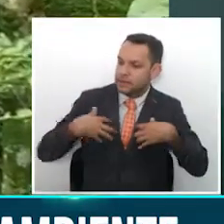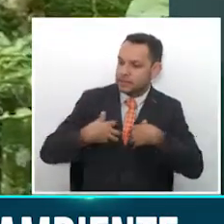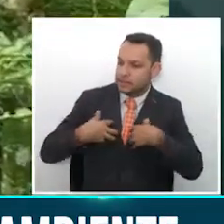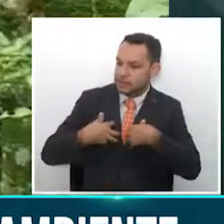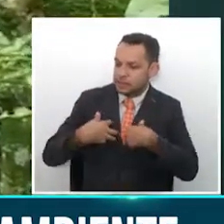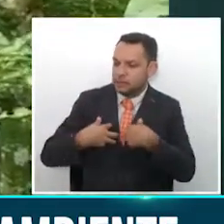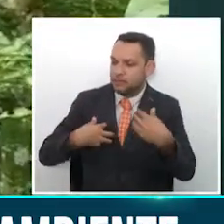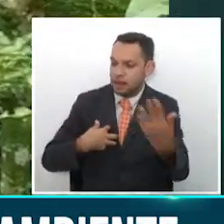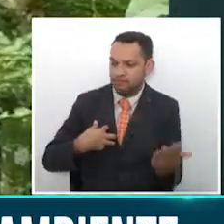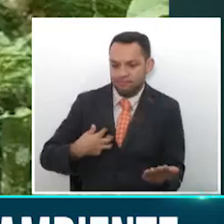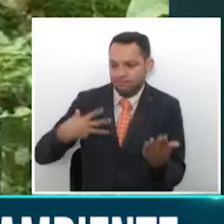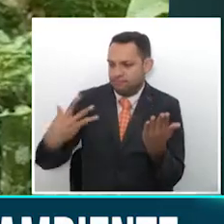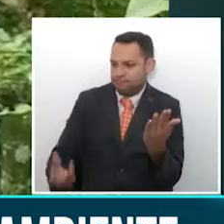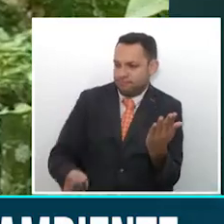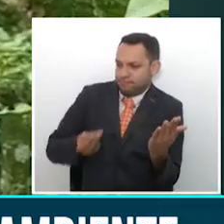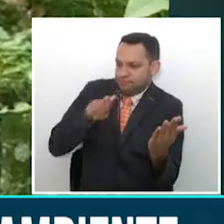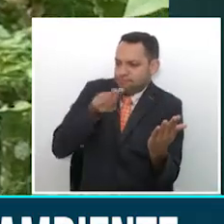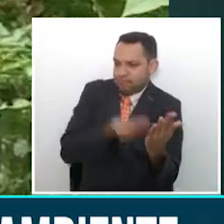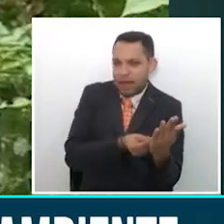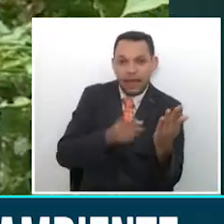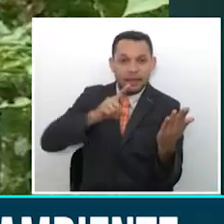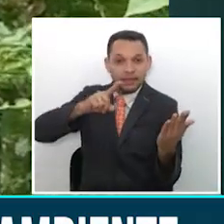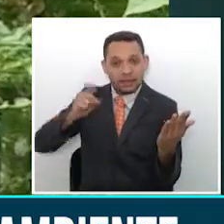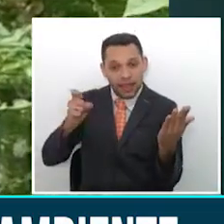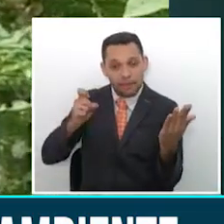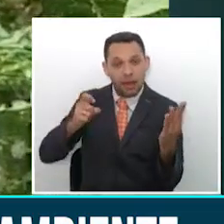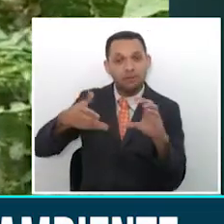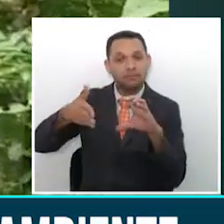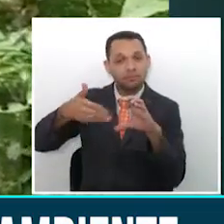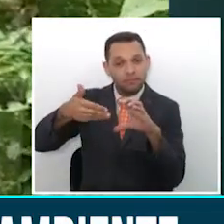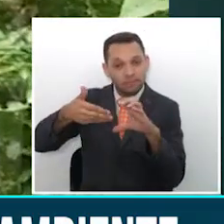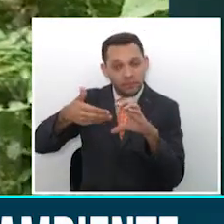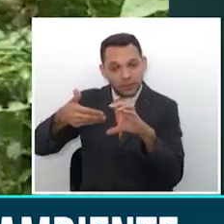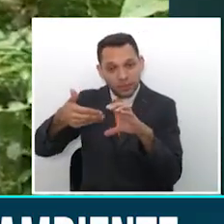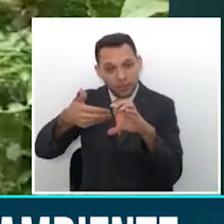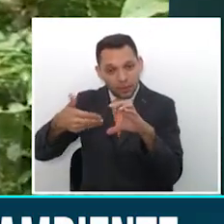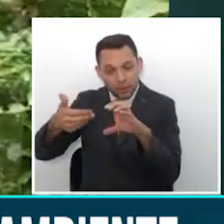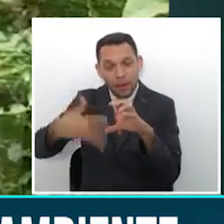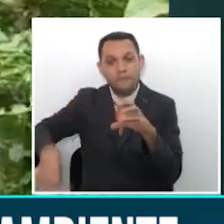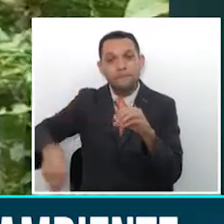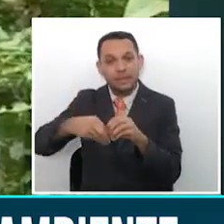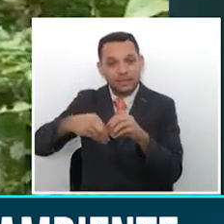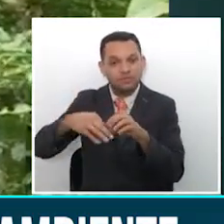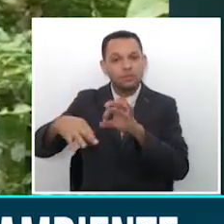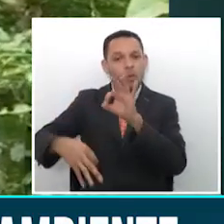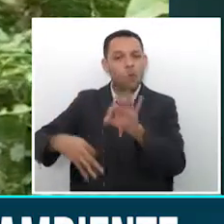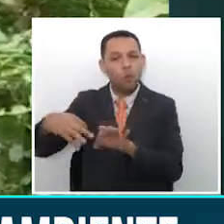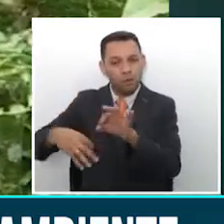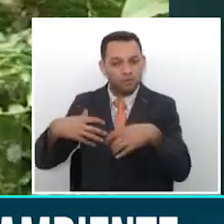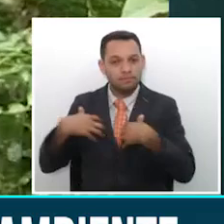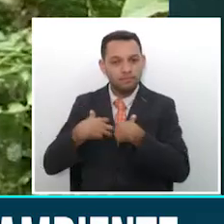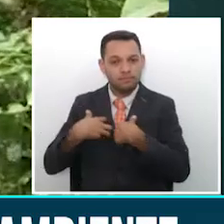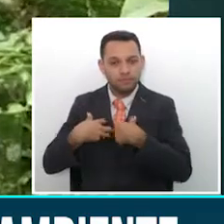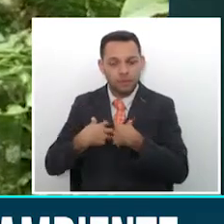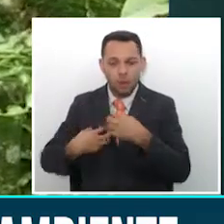de este plan. Así como está el tema de cambio climático y demás, la protección animal merece especial atención. Así